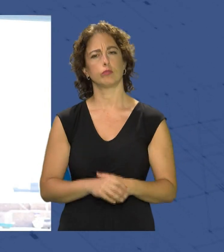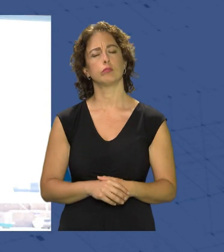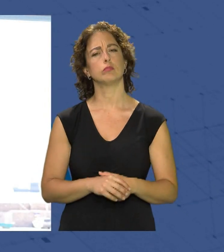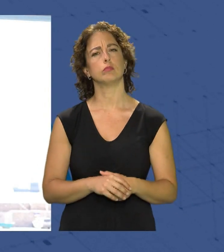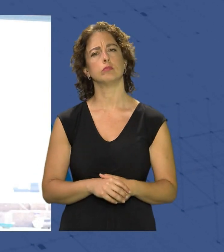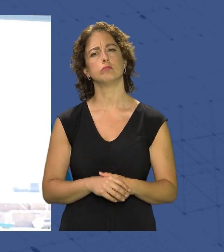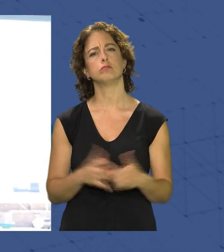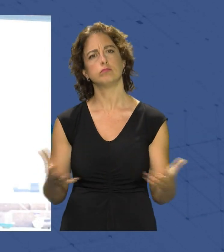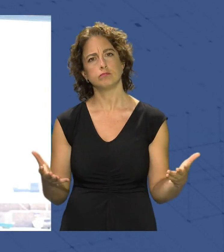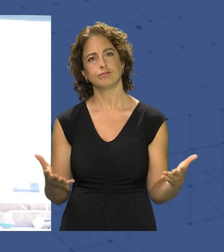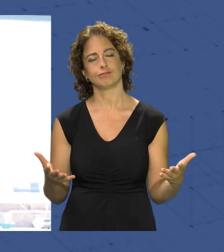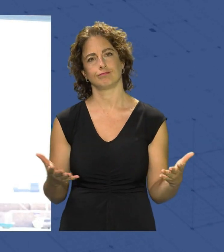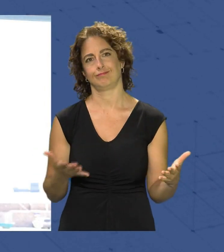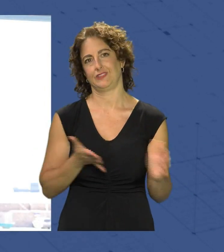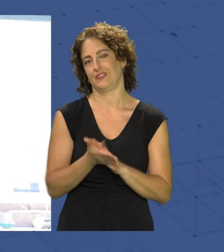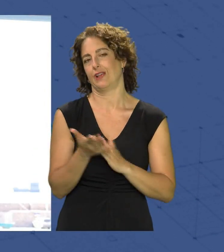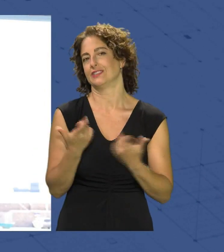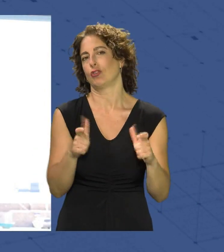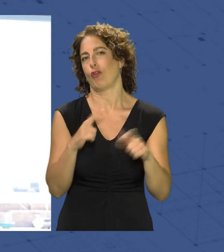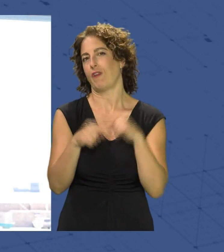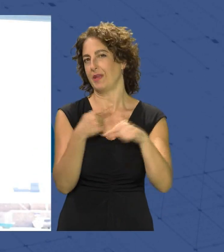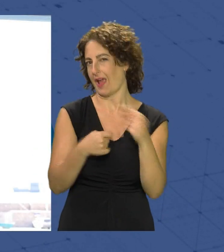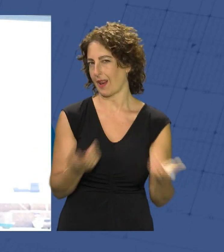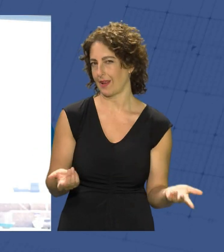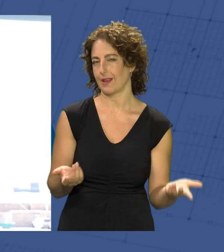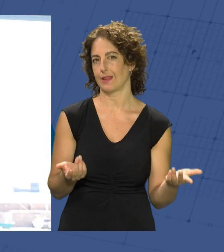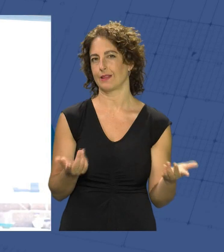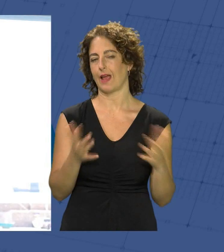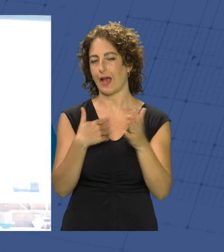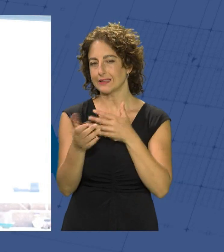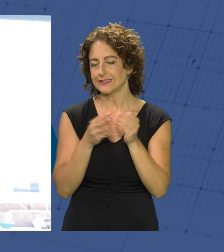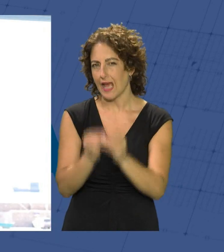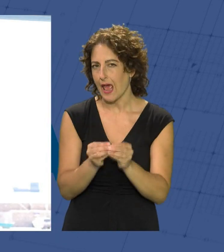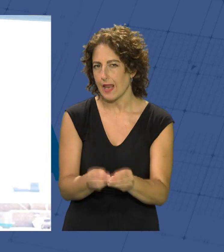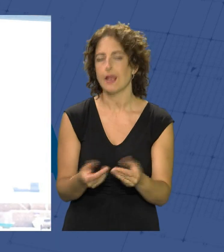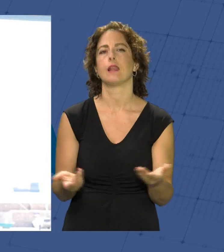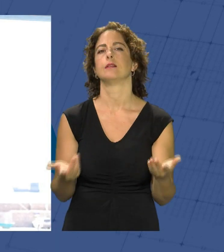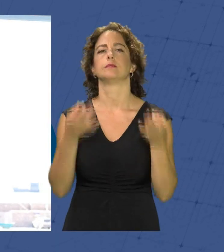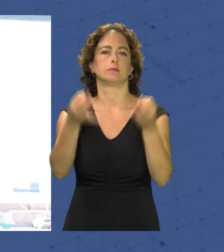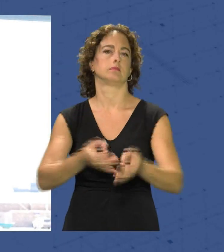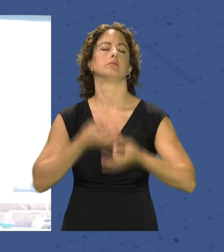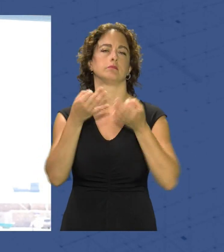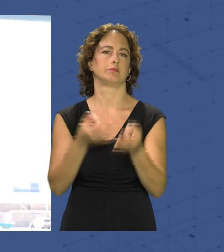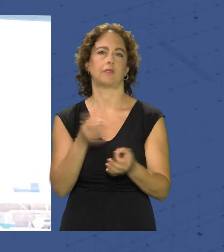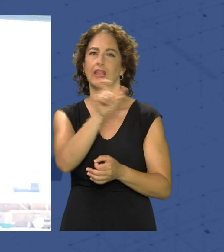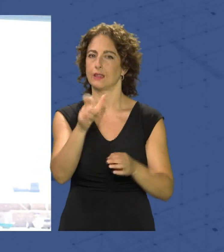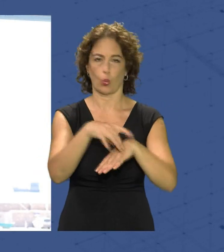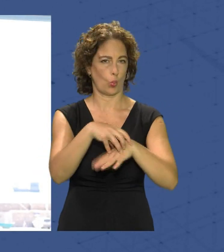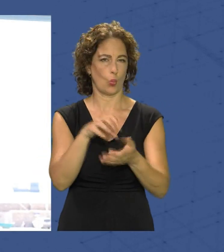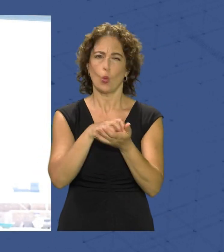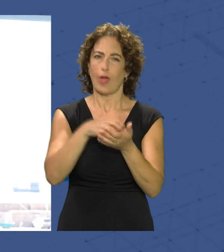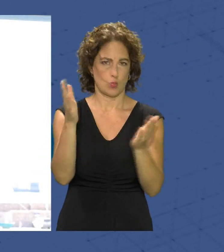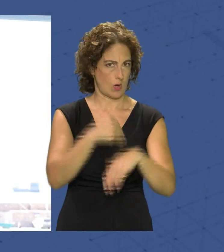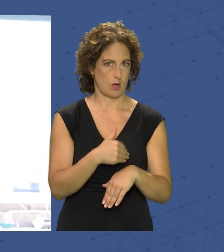que es en gran medida familiar que es en gran medida artesanal y que siempre que nadie lo ponga en duda está